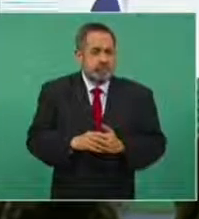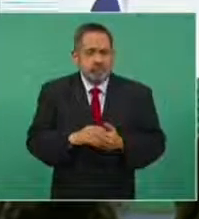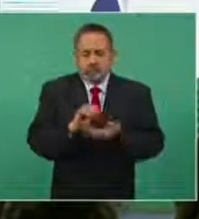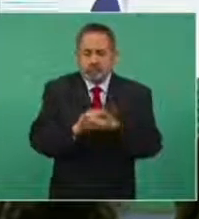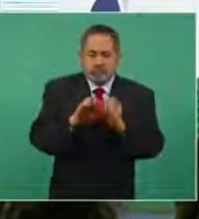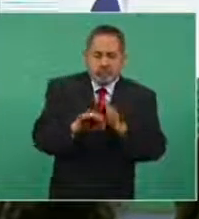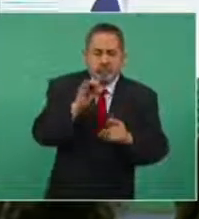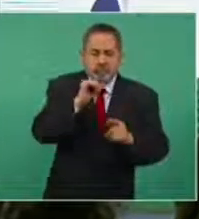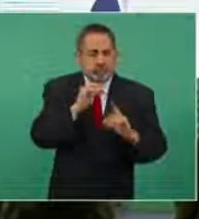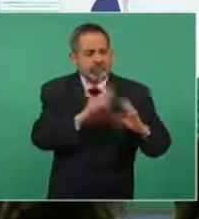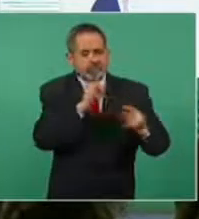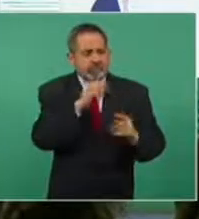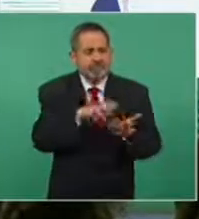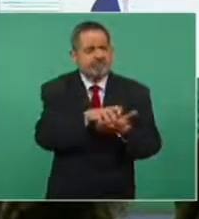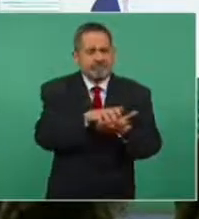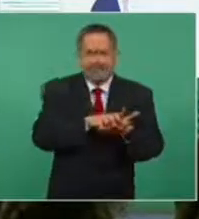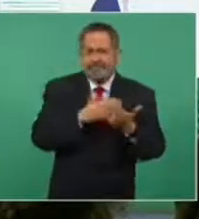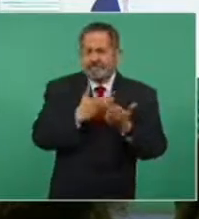capacitas,